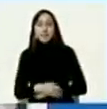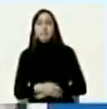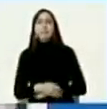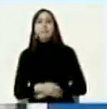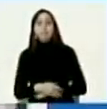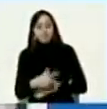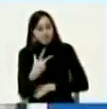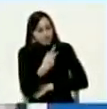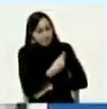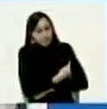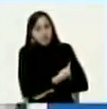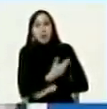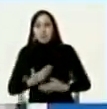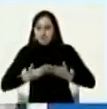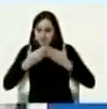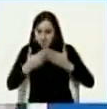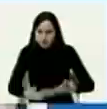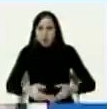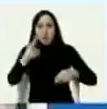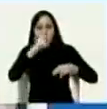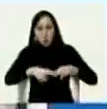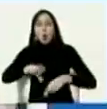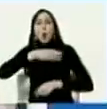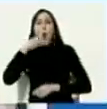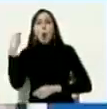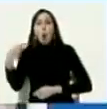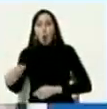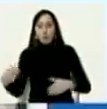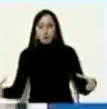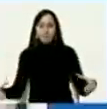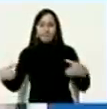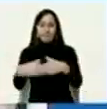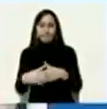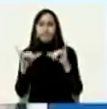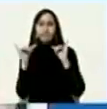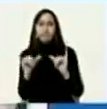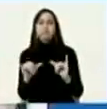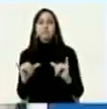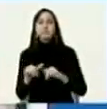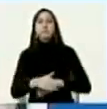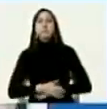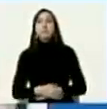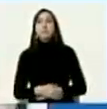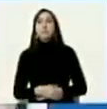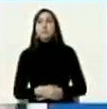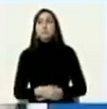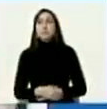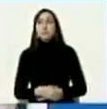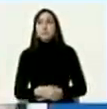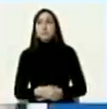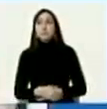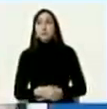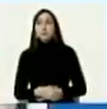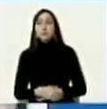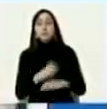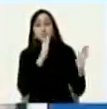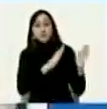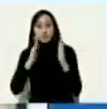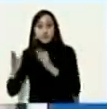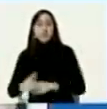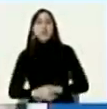niños niñas y jóvenes venezolanos entonces este segundo semestre